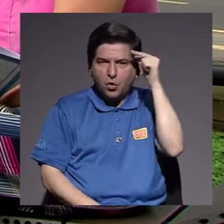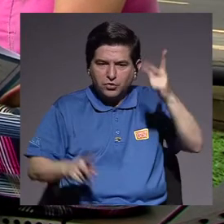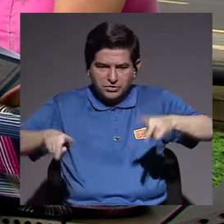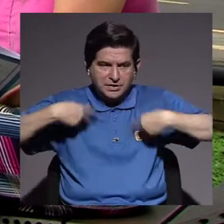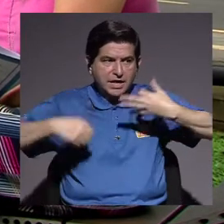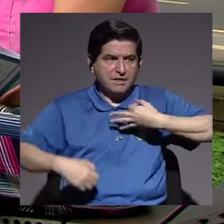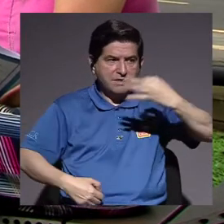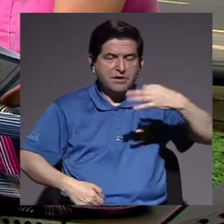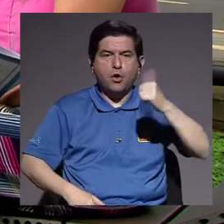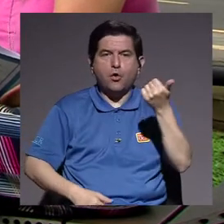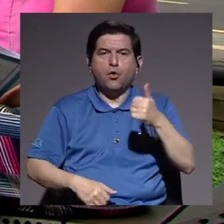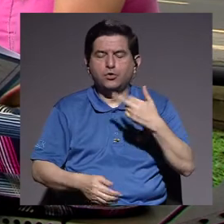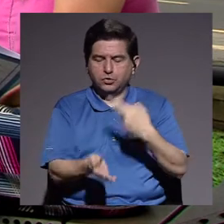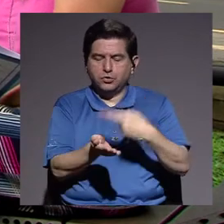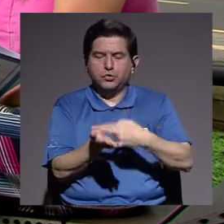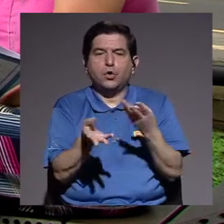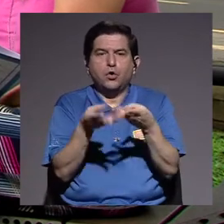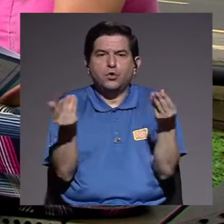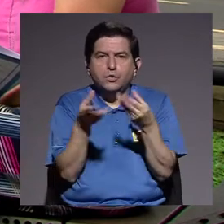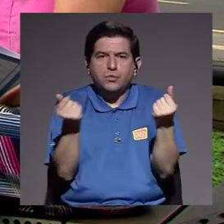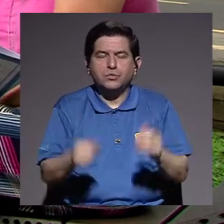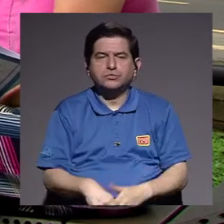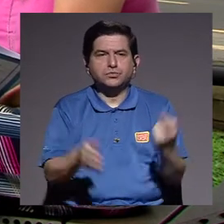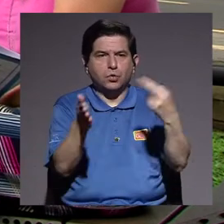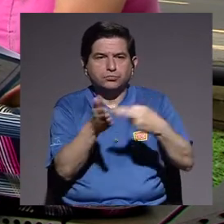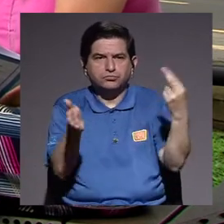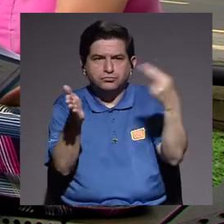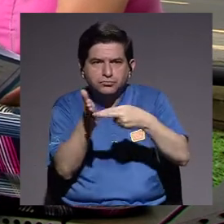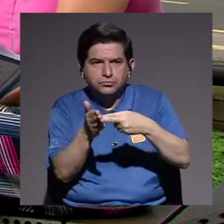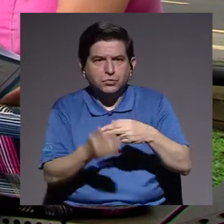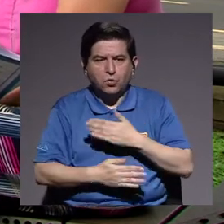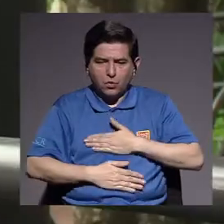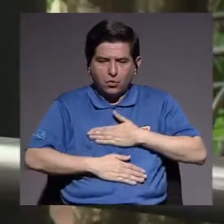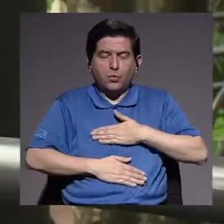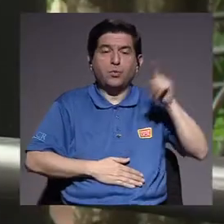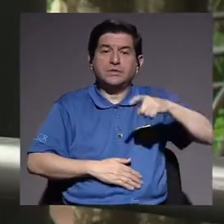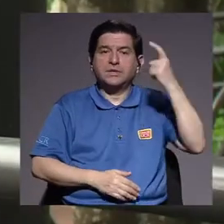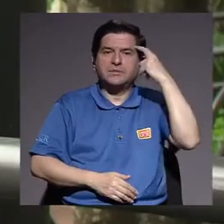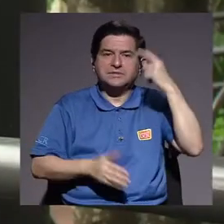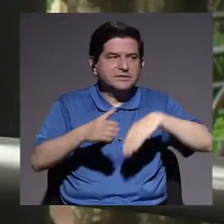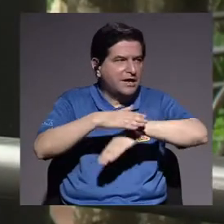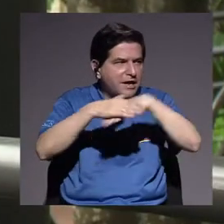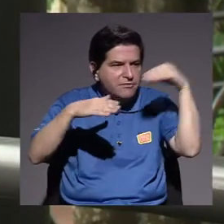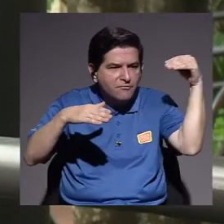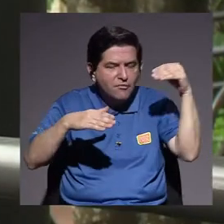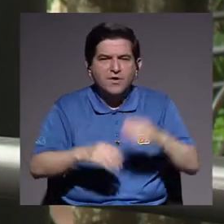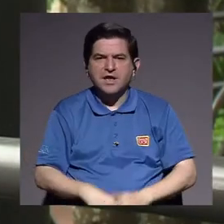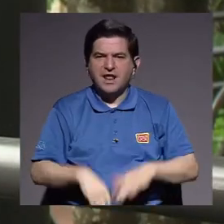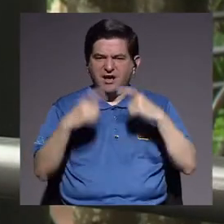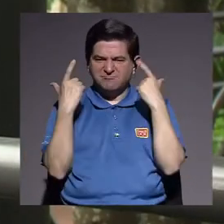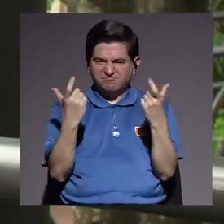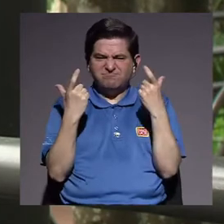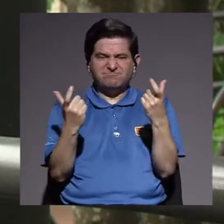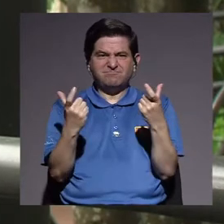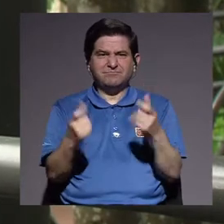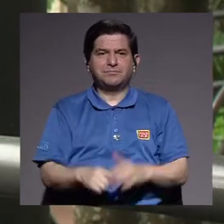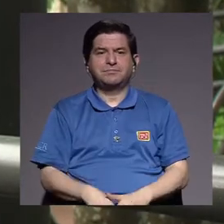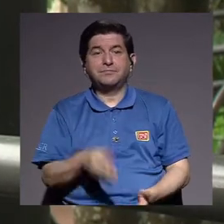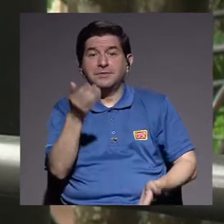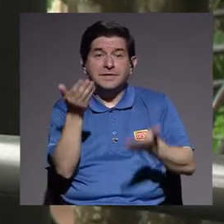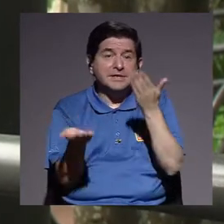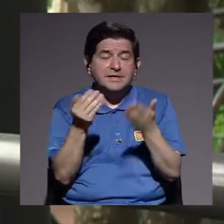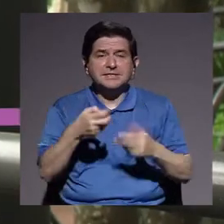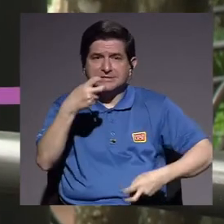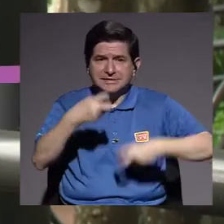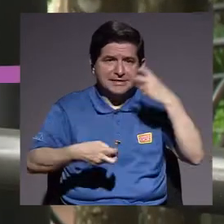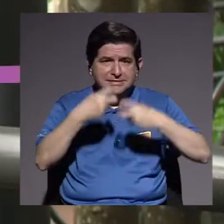de vida cotidiana, otro ritmo de producción, otro ritmo de reproducción, otro ritmo de ocio, necesitamos pensarlo fuera de los términos del capitalismo. Y es un poco lo que